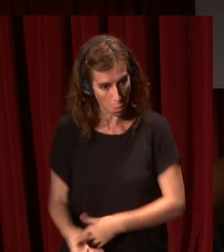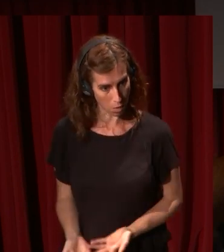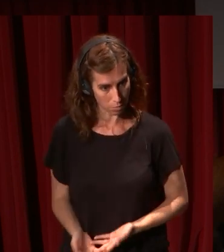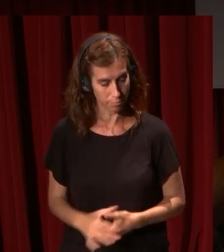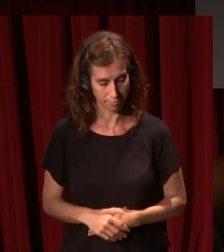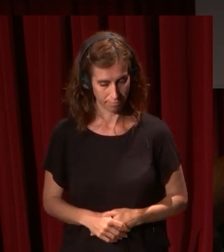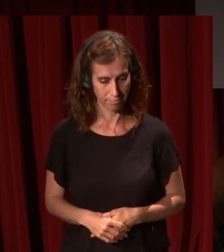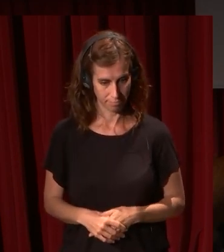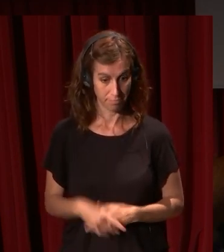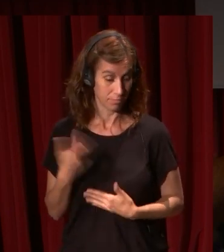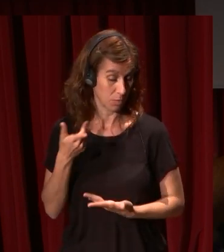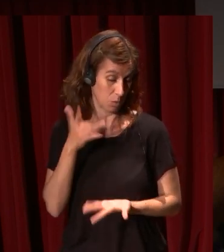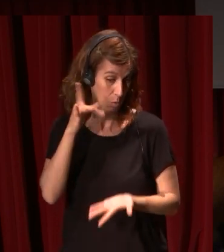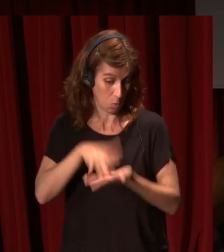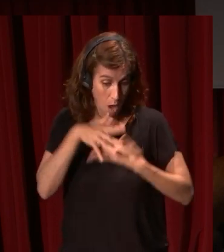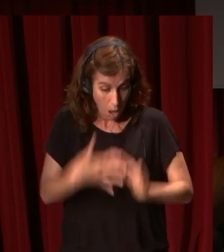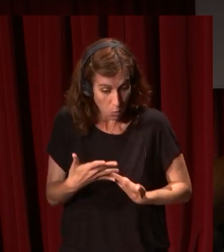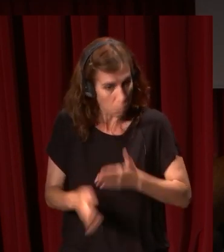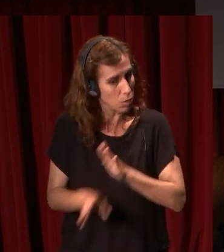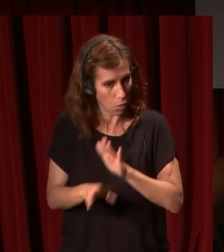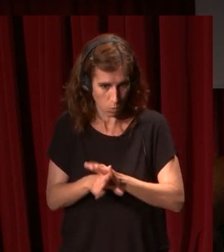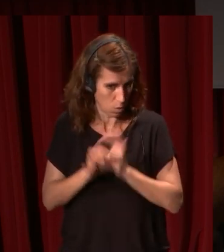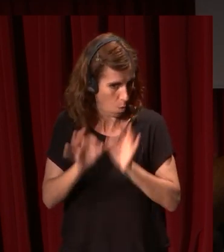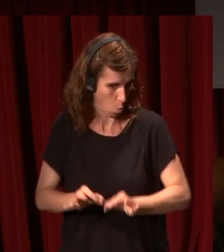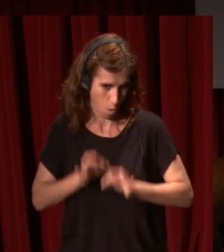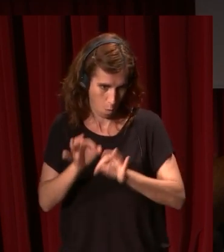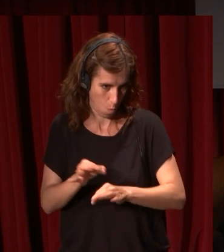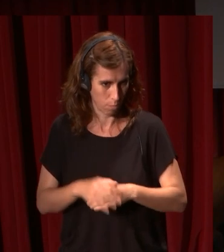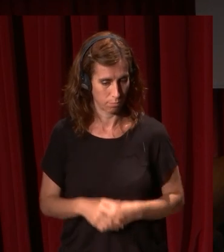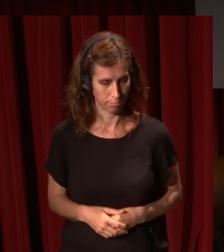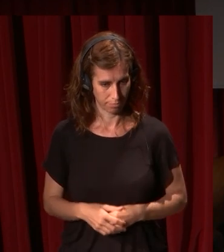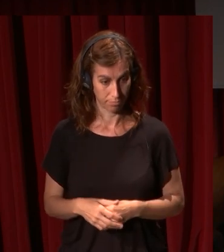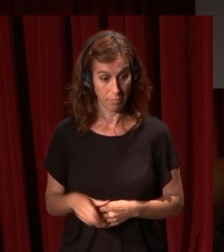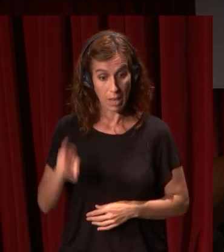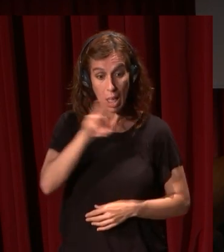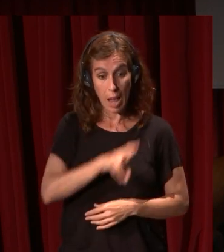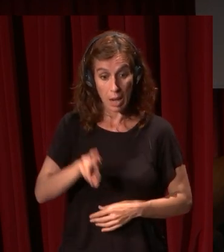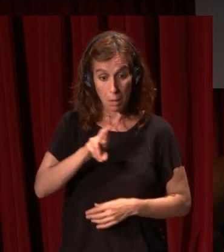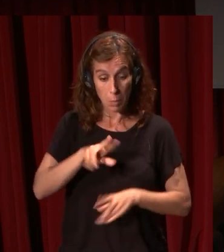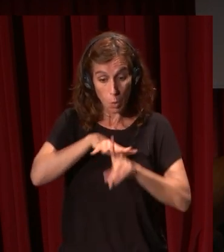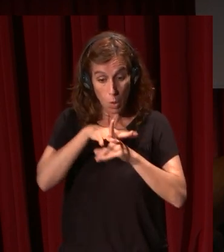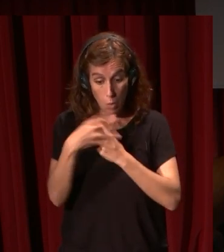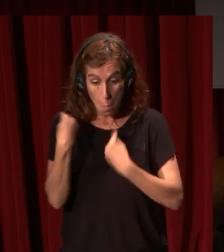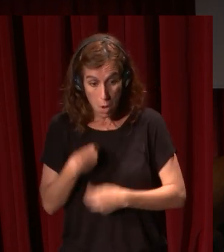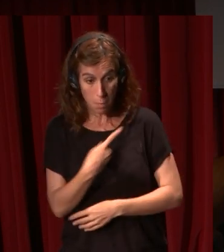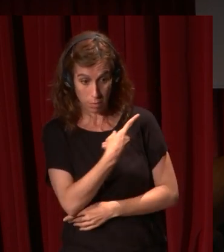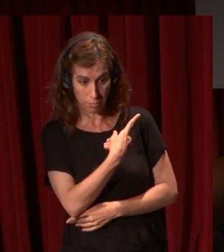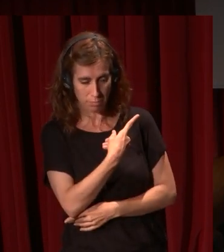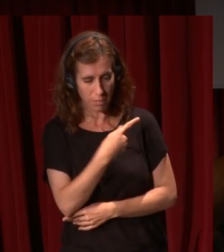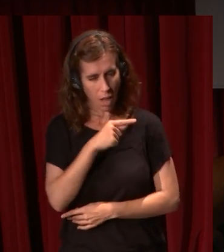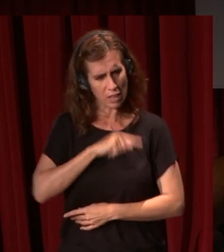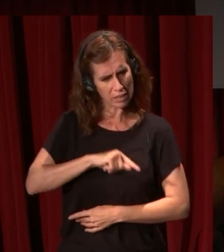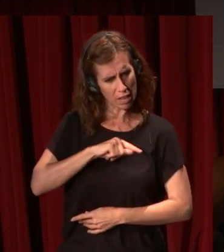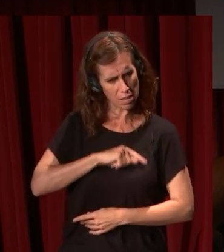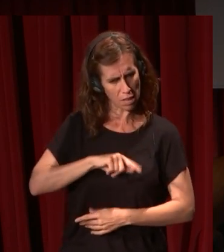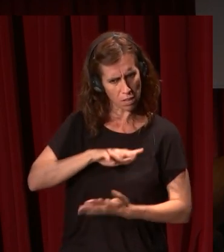cada caso y esto sigue ocurriendo hasta recientemente insisto que en este caso la idea es esta sensación de esta